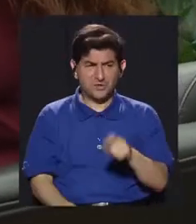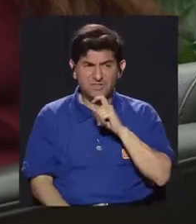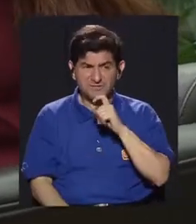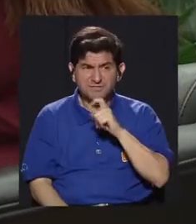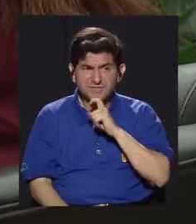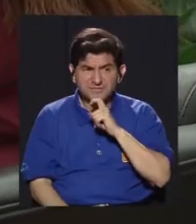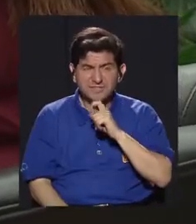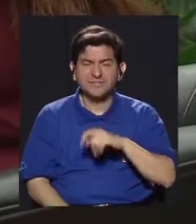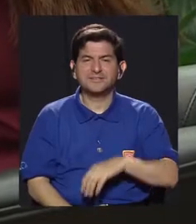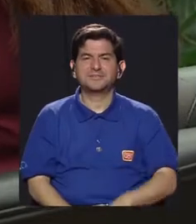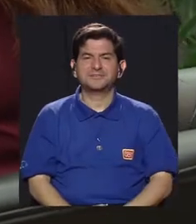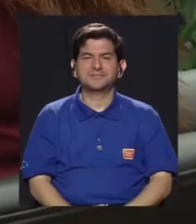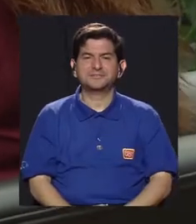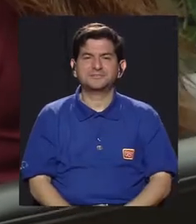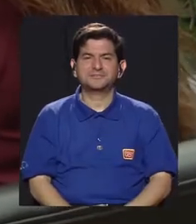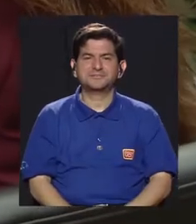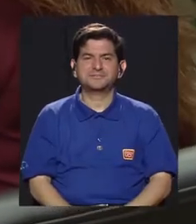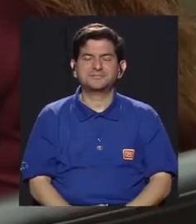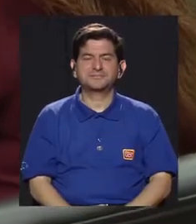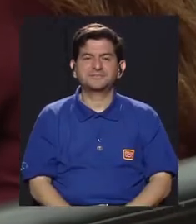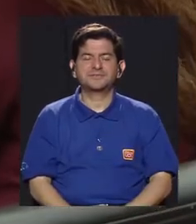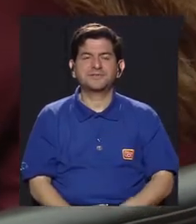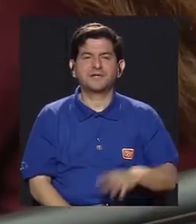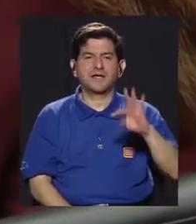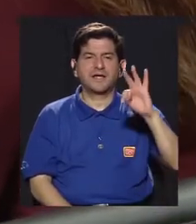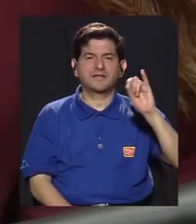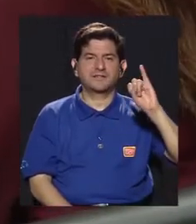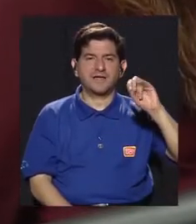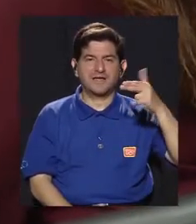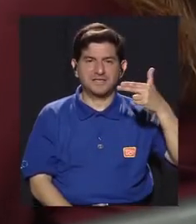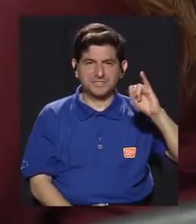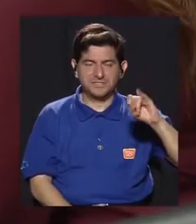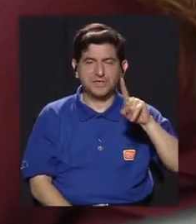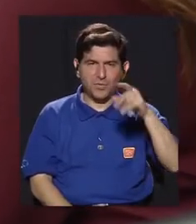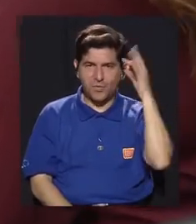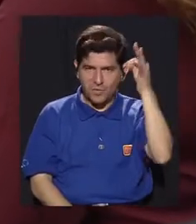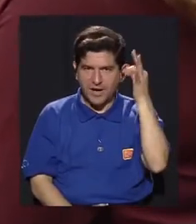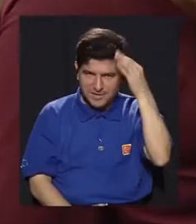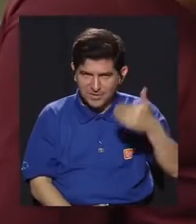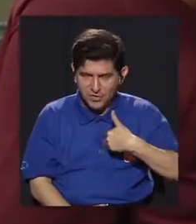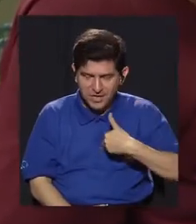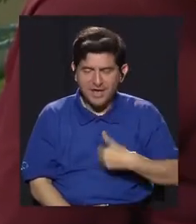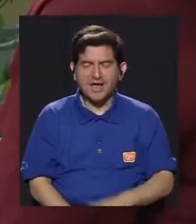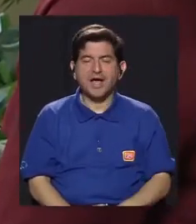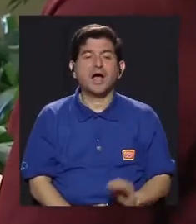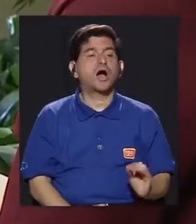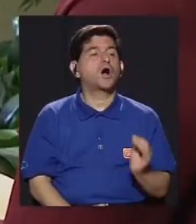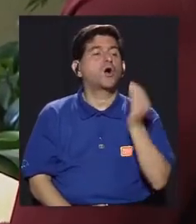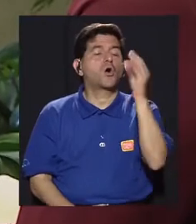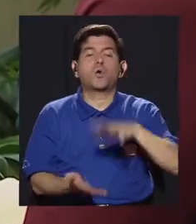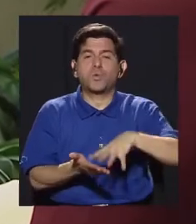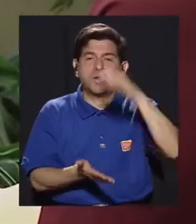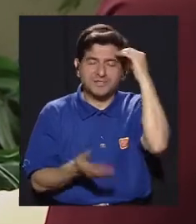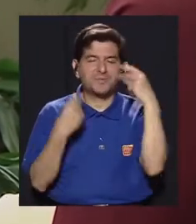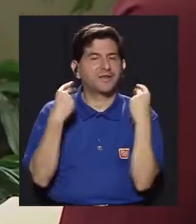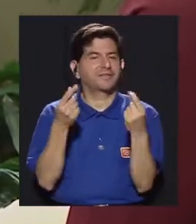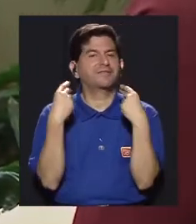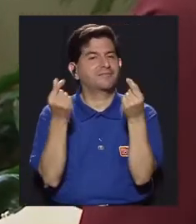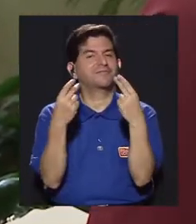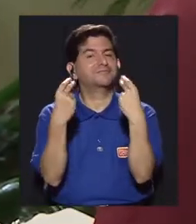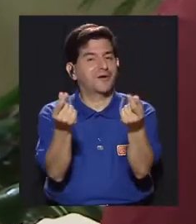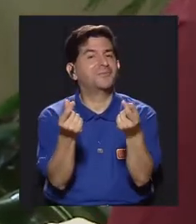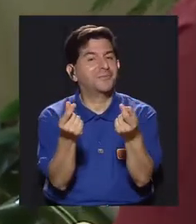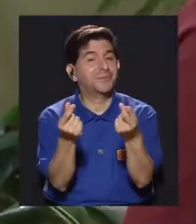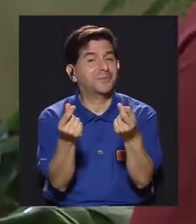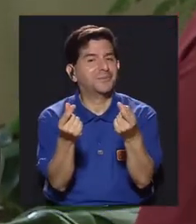Chi ¿es difícil? Bueno, en Tai Chi tenemos una teoría, ¿verdad? Los jóvenes aprenden más